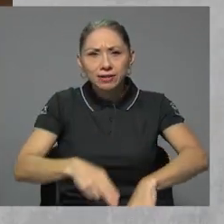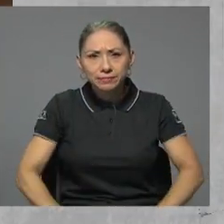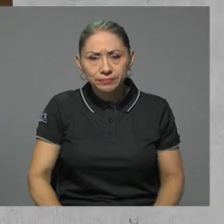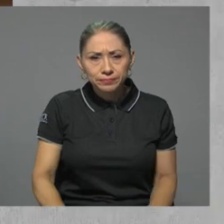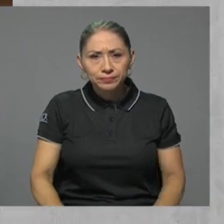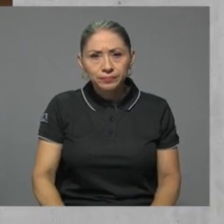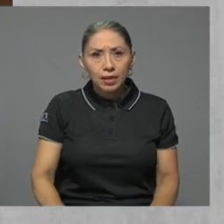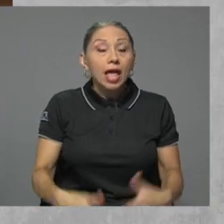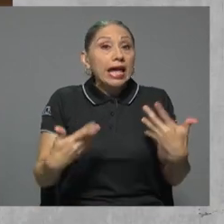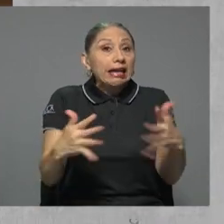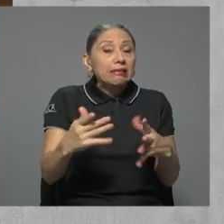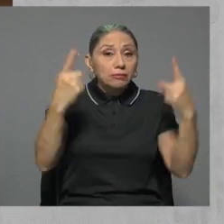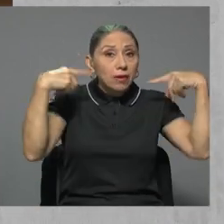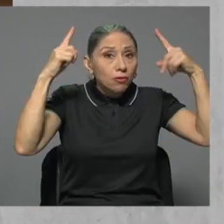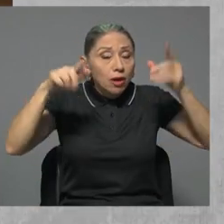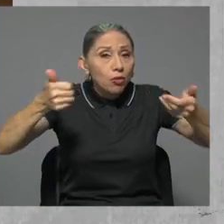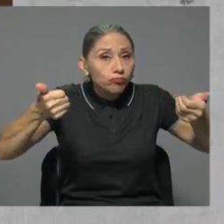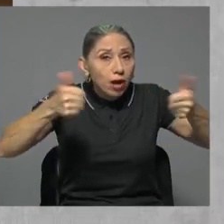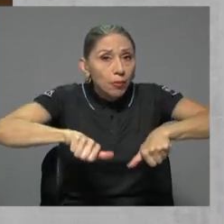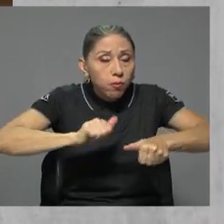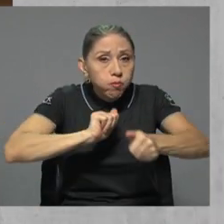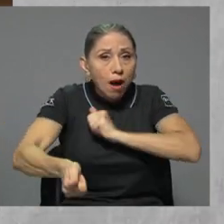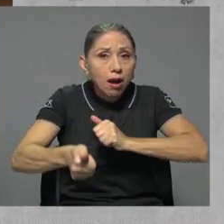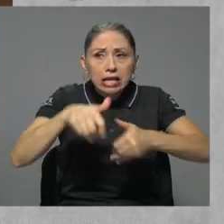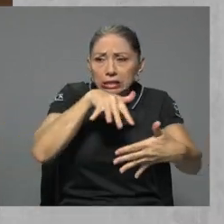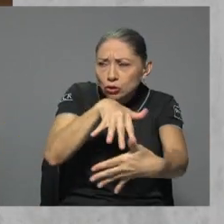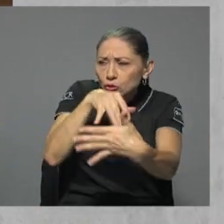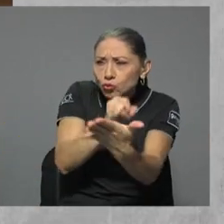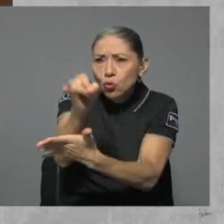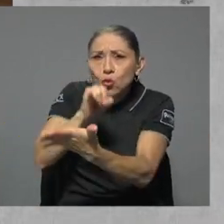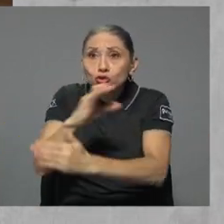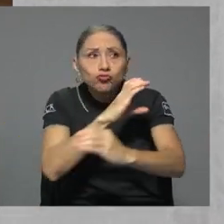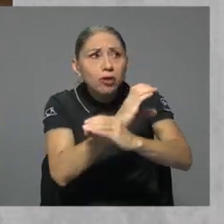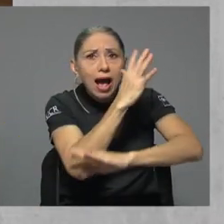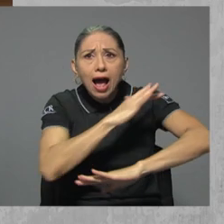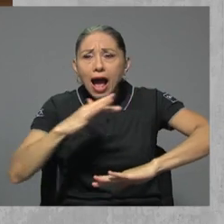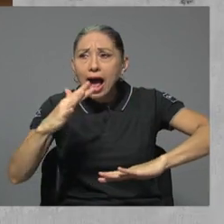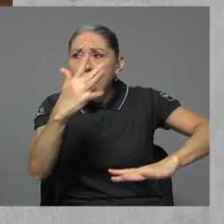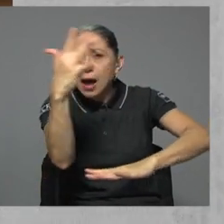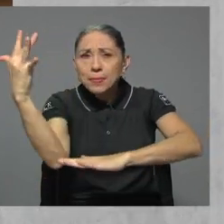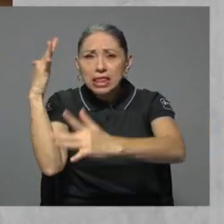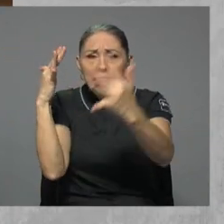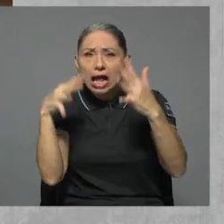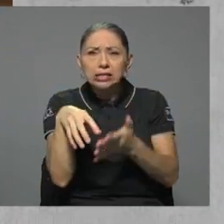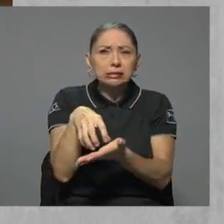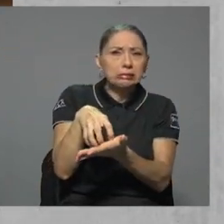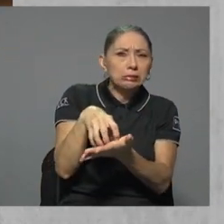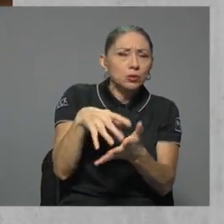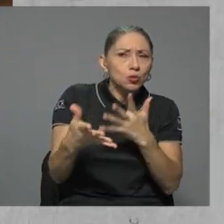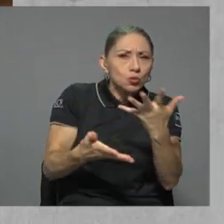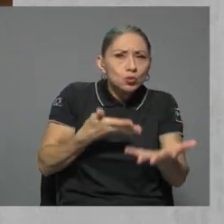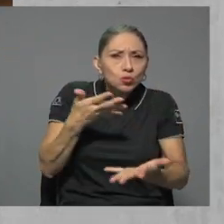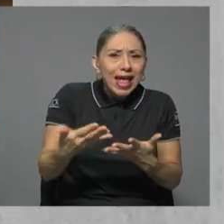Que se habían logrado aprobar estudios ambientales cuestionados de manera muy regular. Que había una